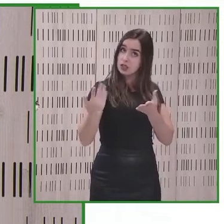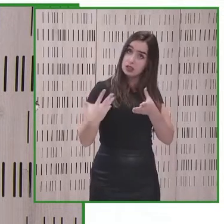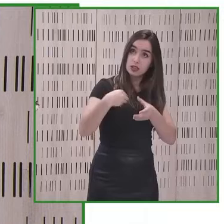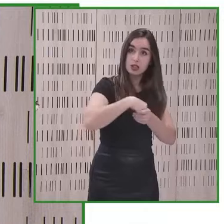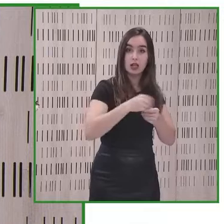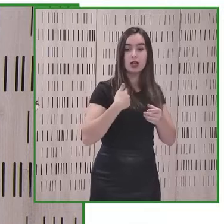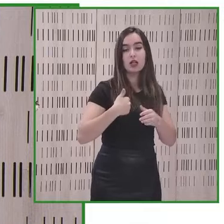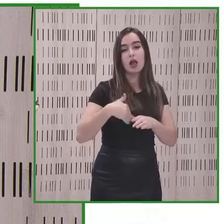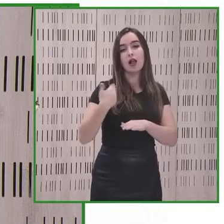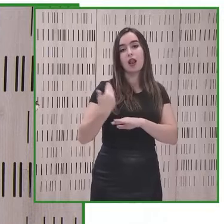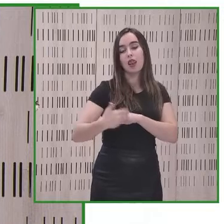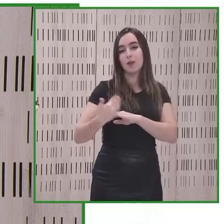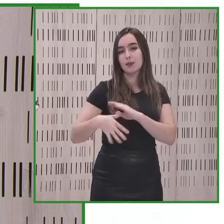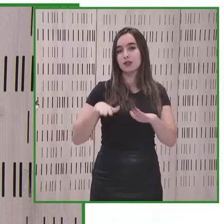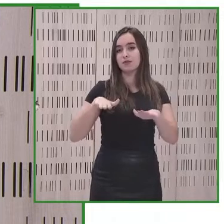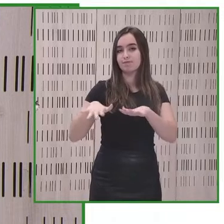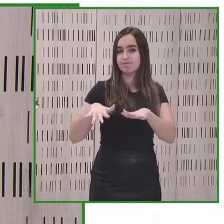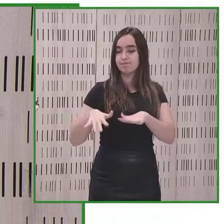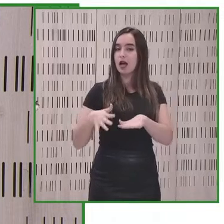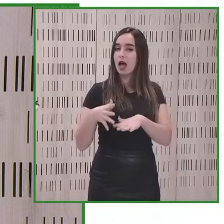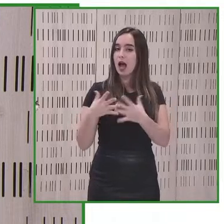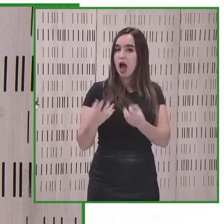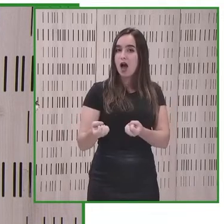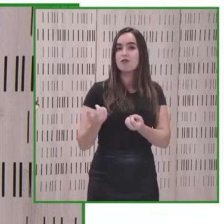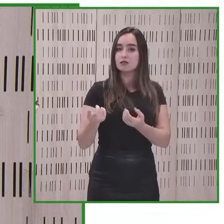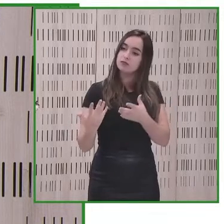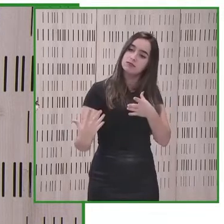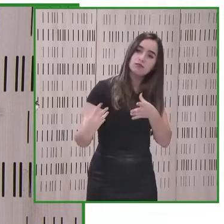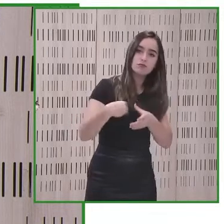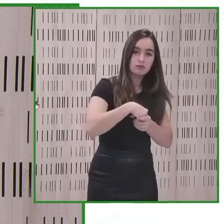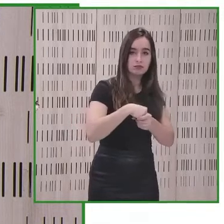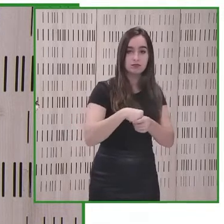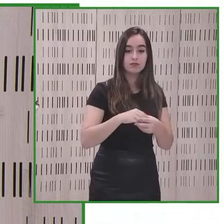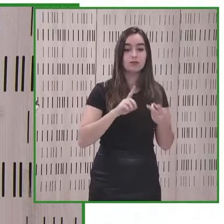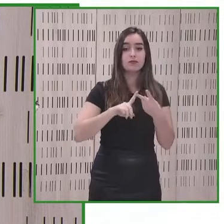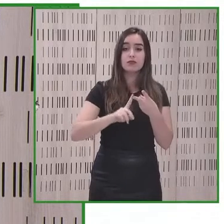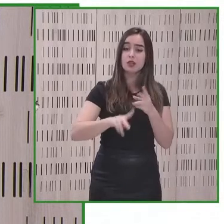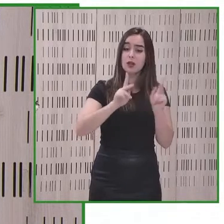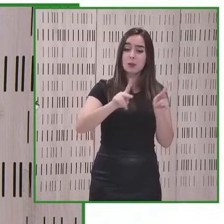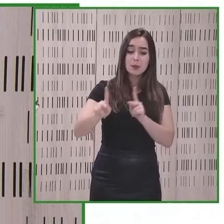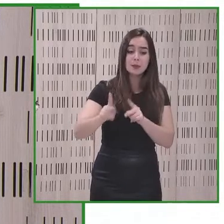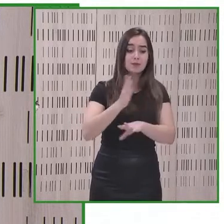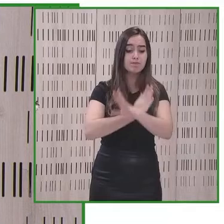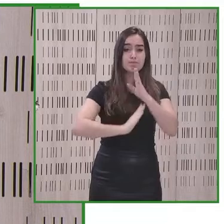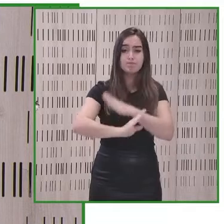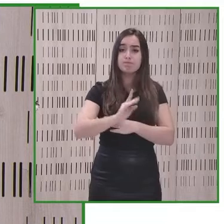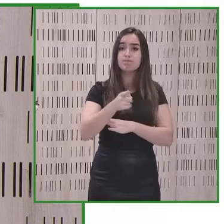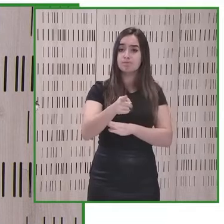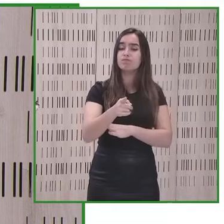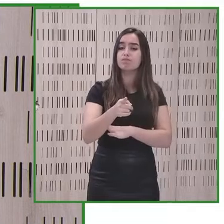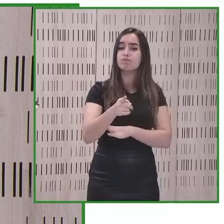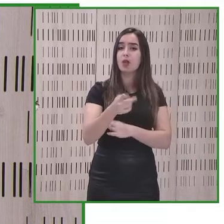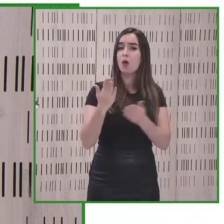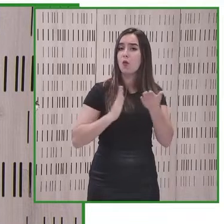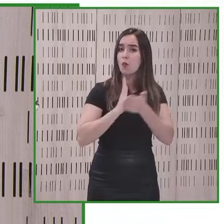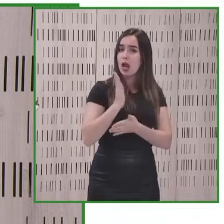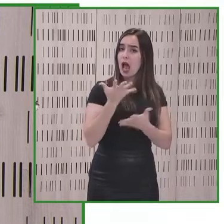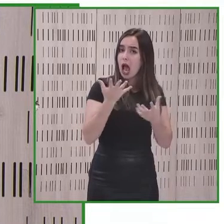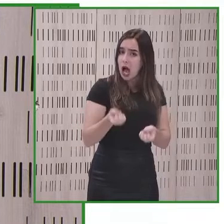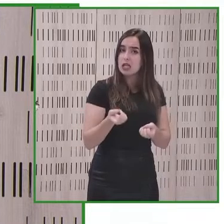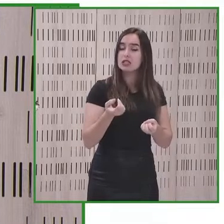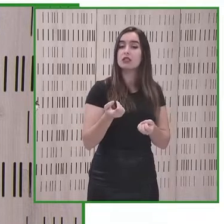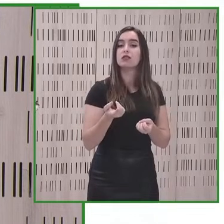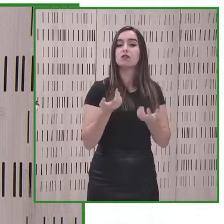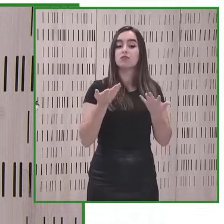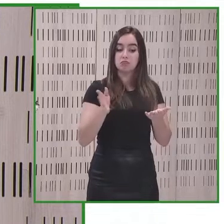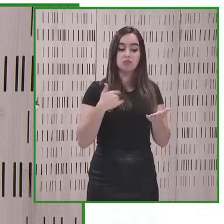funcionales poder pensar en la persona con discapacidad que tiene derecho para consumir pero que además tenga acceso a productos y servicios accesibles